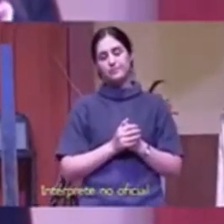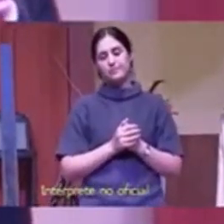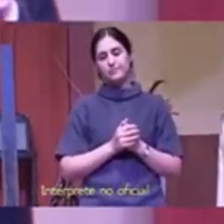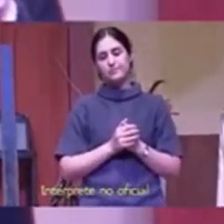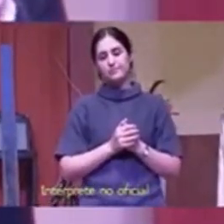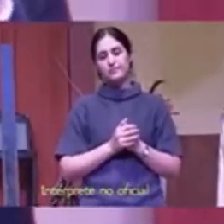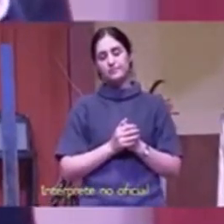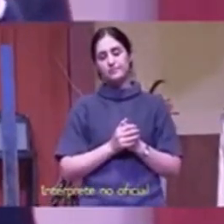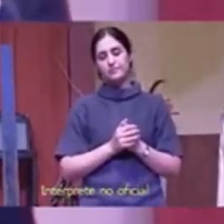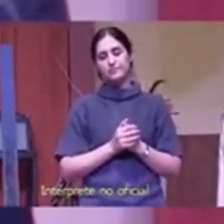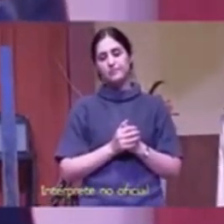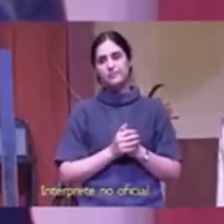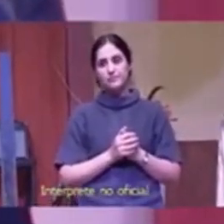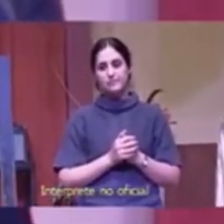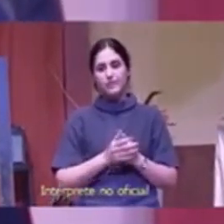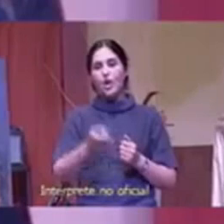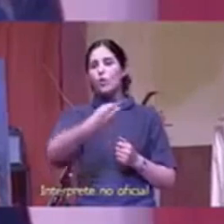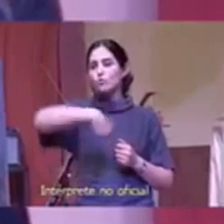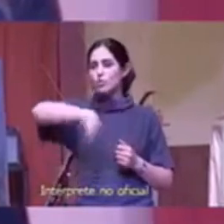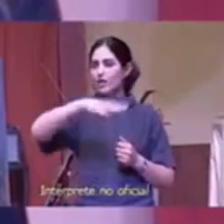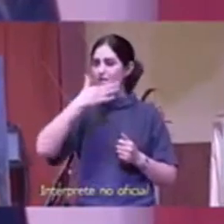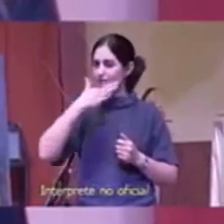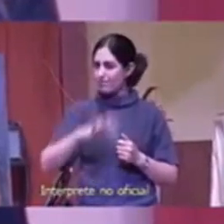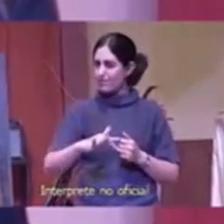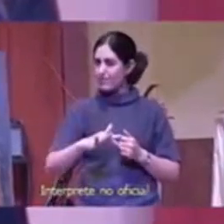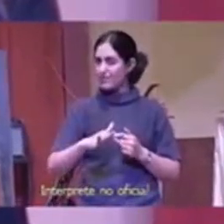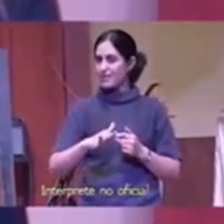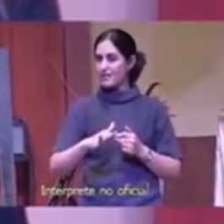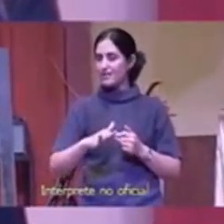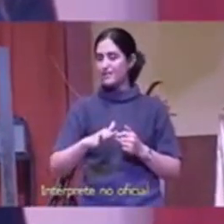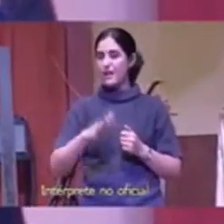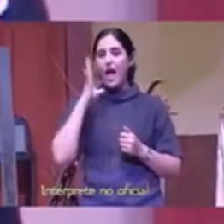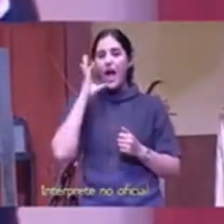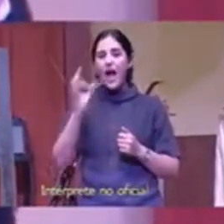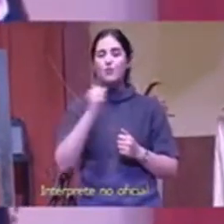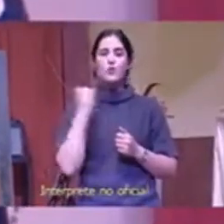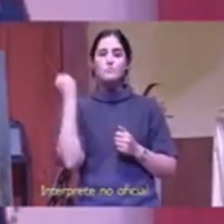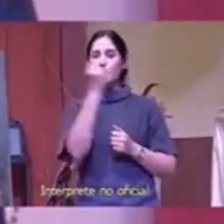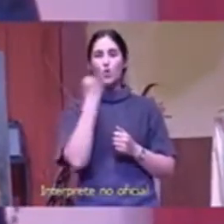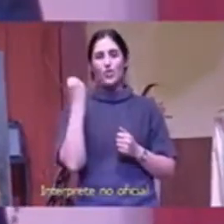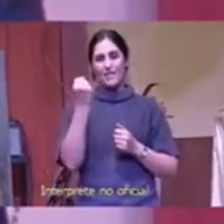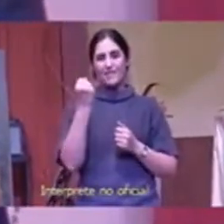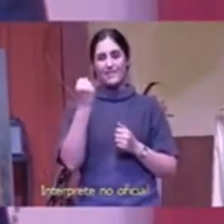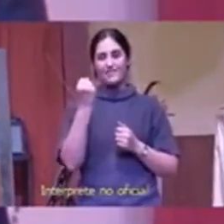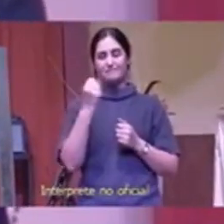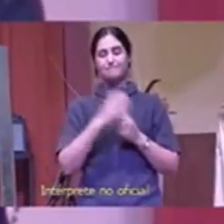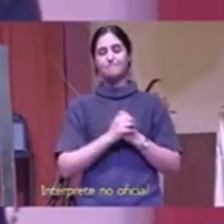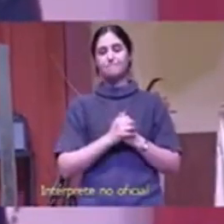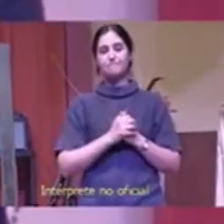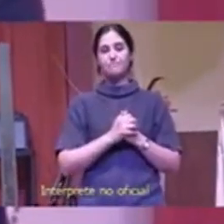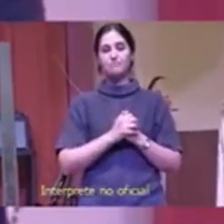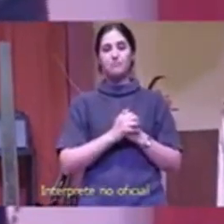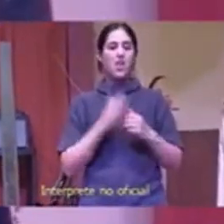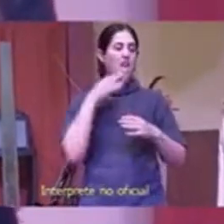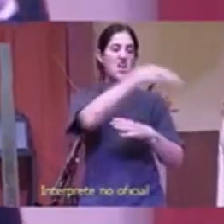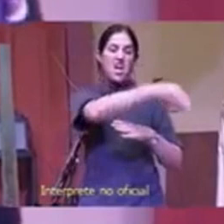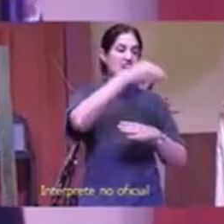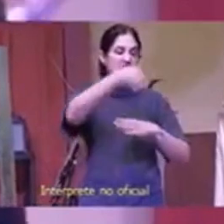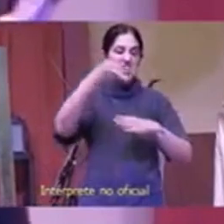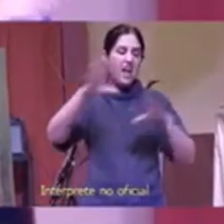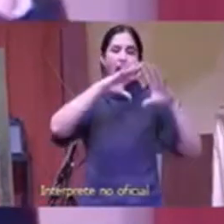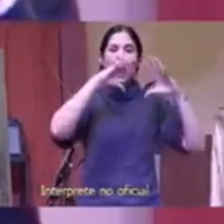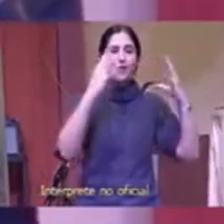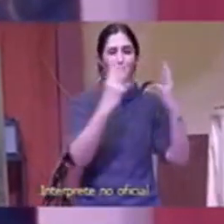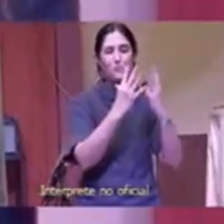ustedes han entendido algo importante que las misiones son de todo